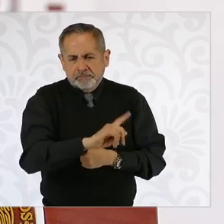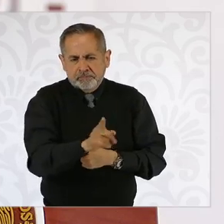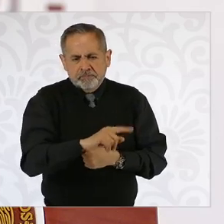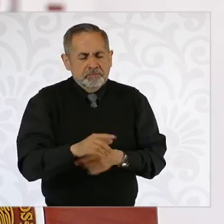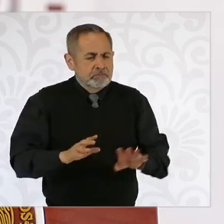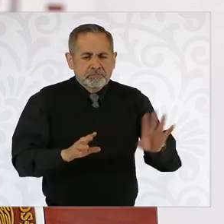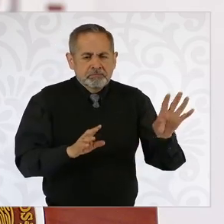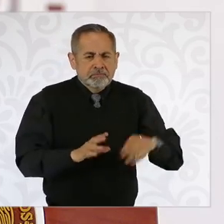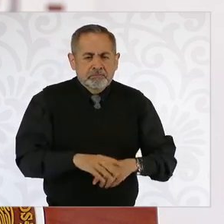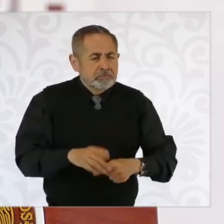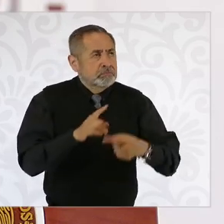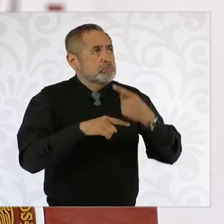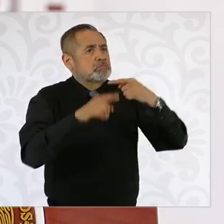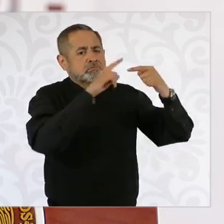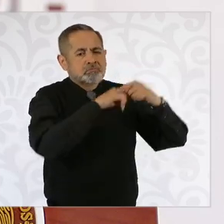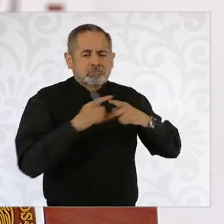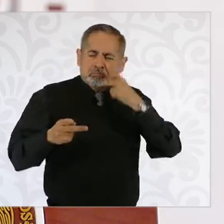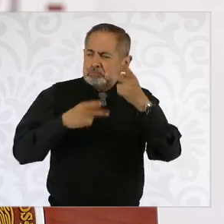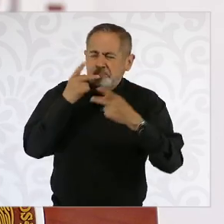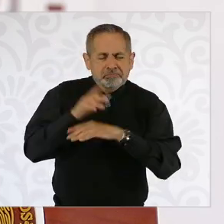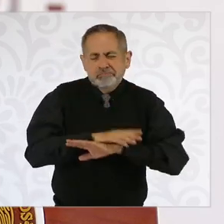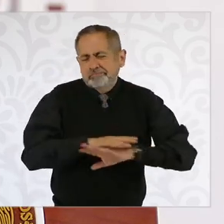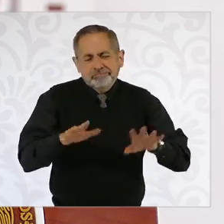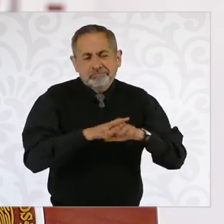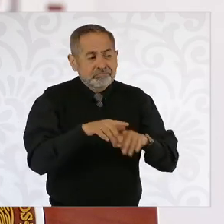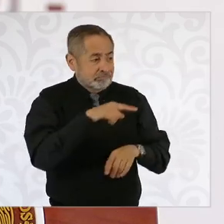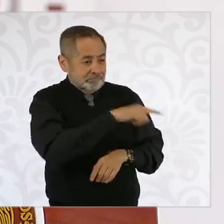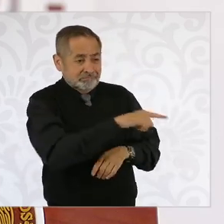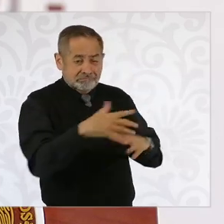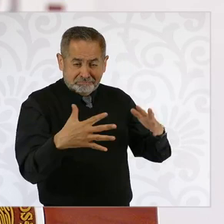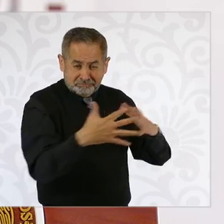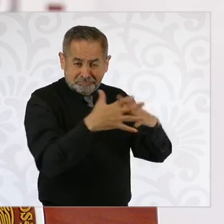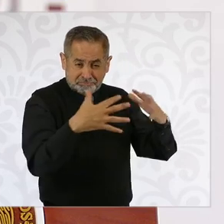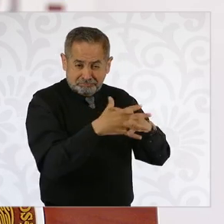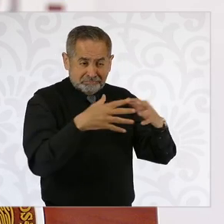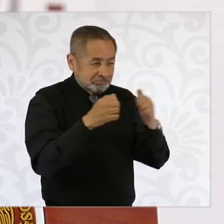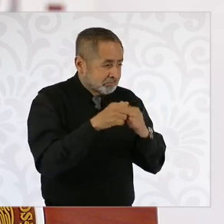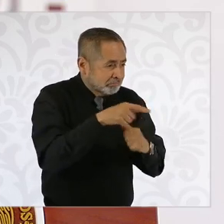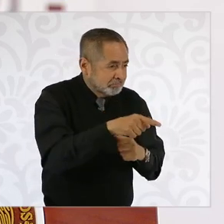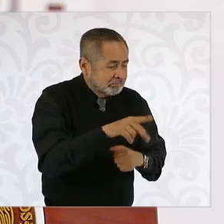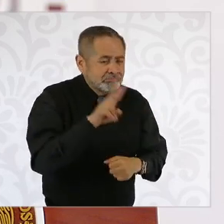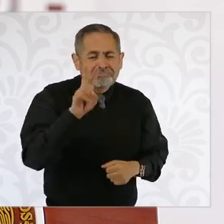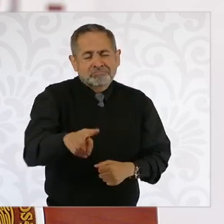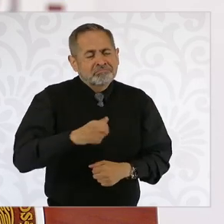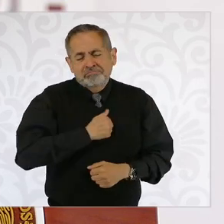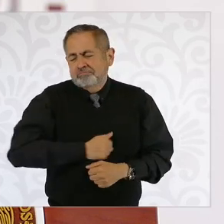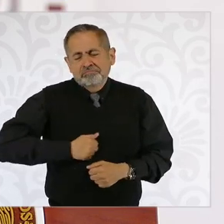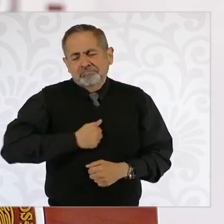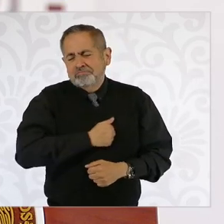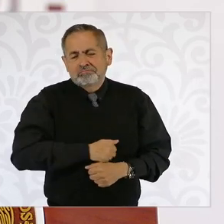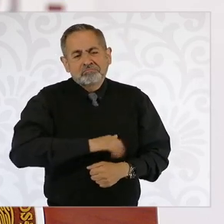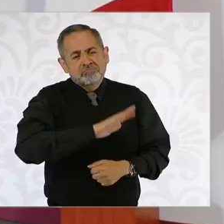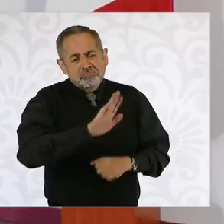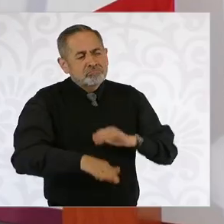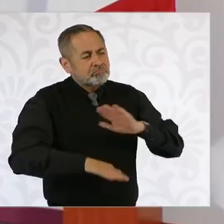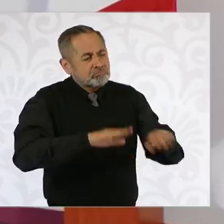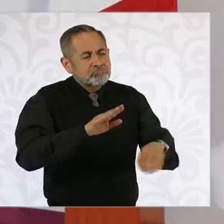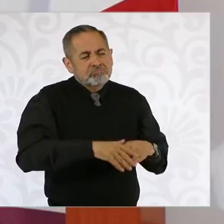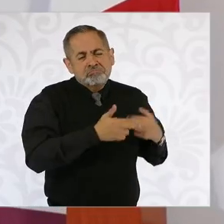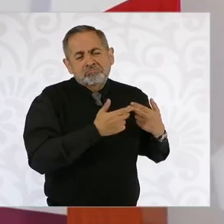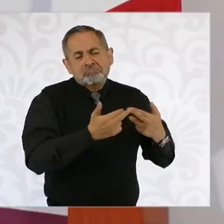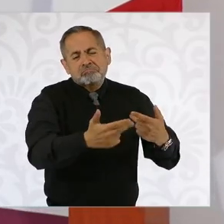aunque digan lo que digan, la guerra contra el narco lamentablemente sigue teniendo parte de sus